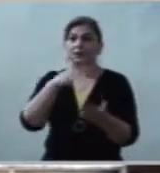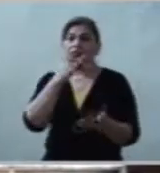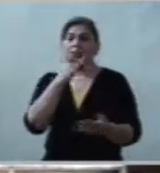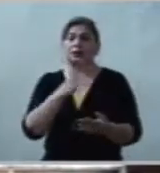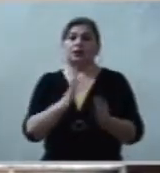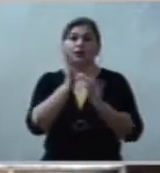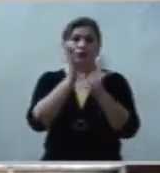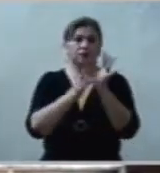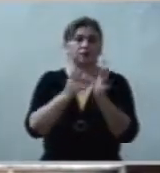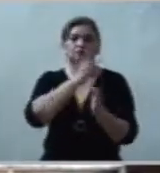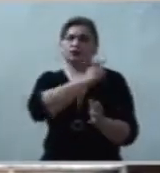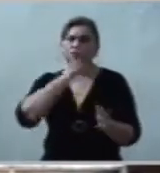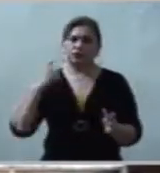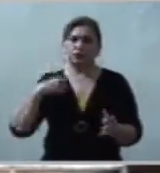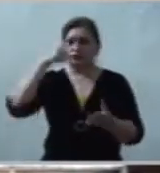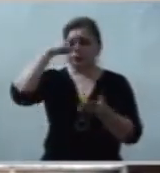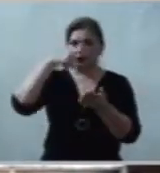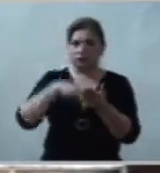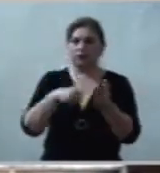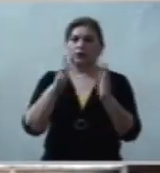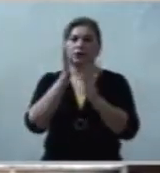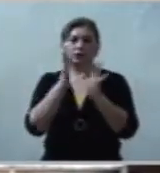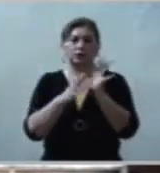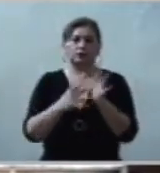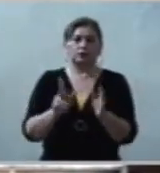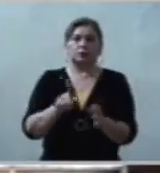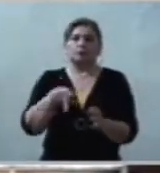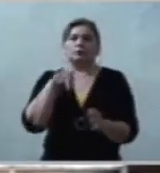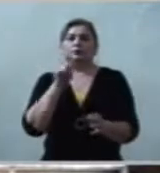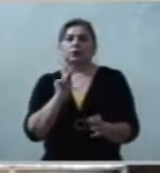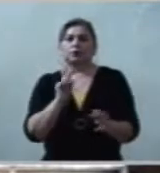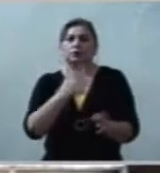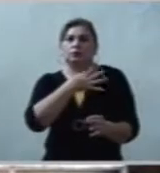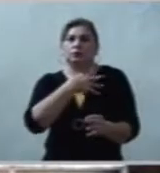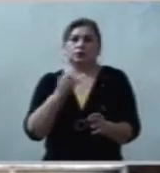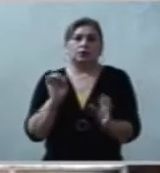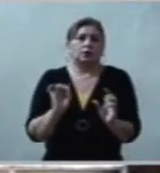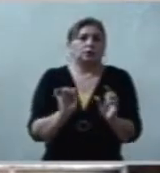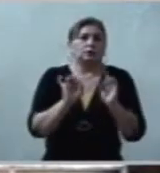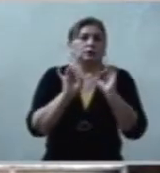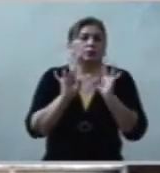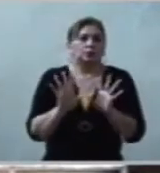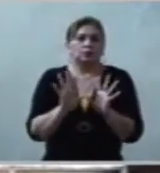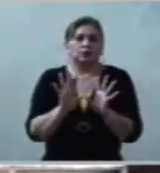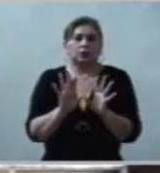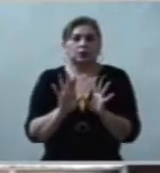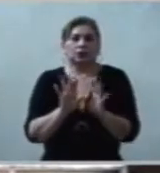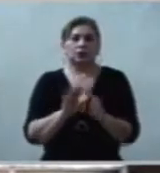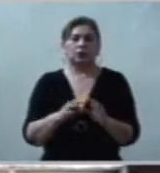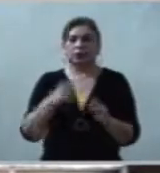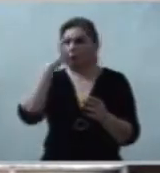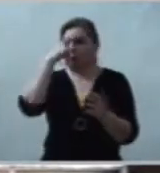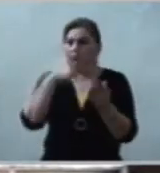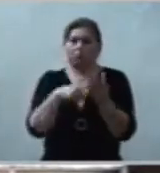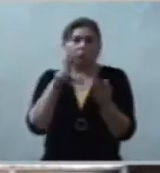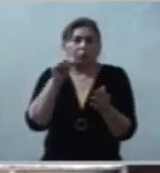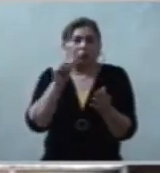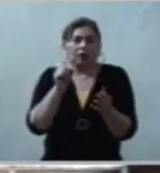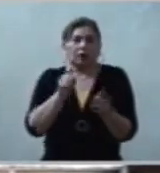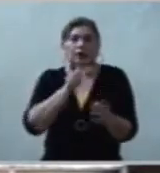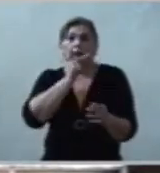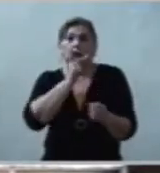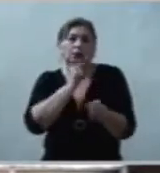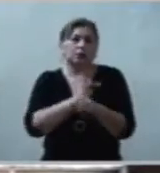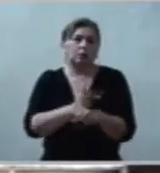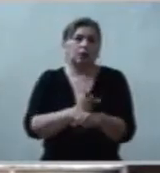no regala ese don, puede cansarse de insistir y no habrá